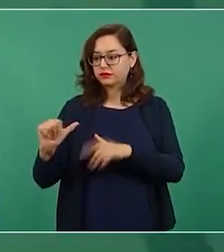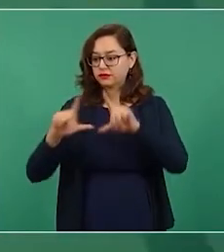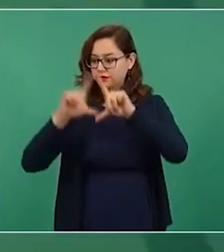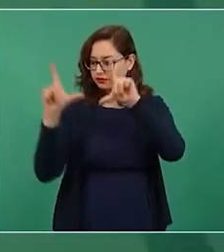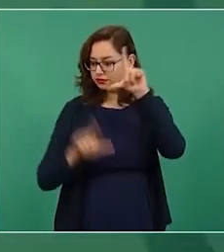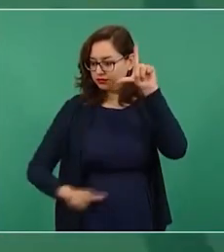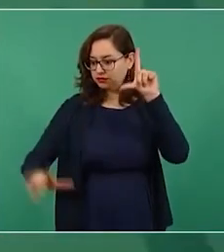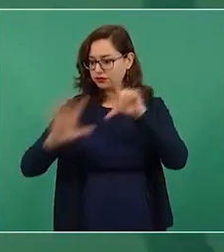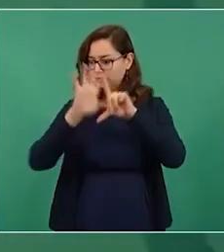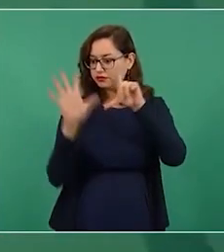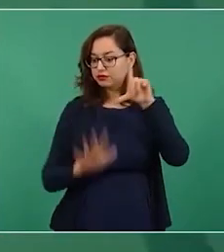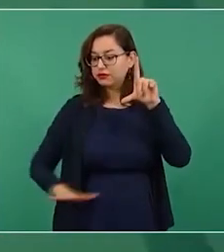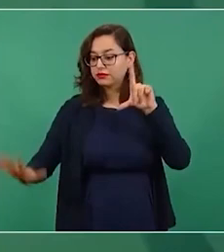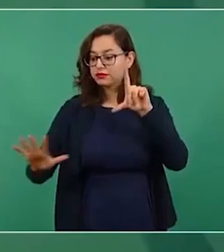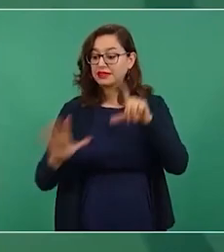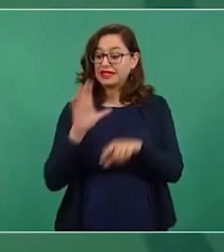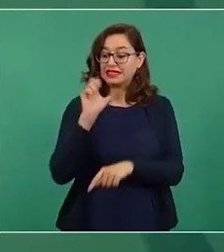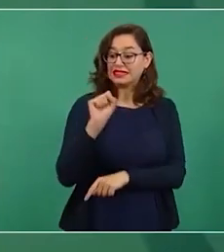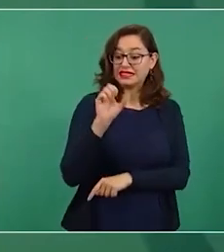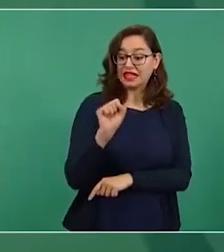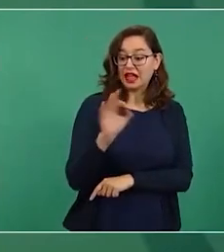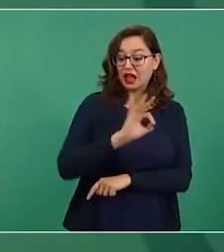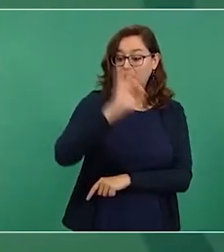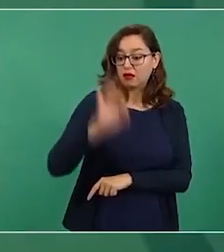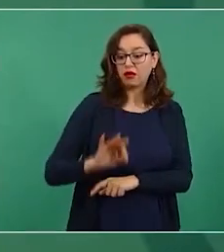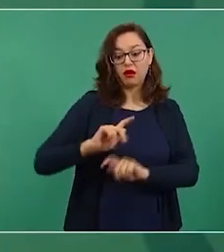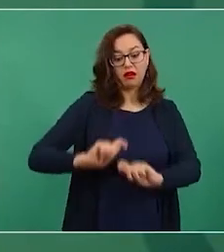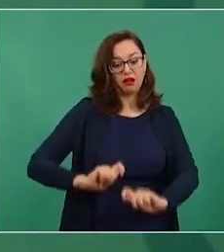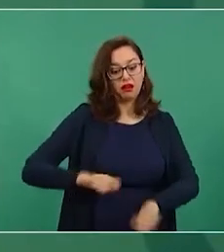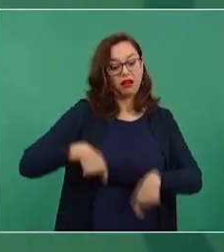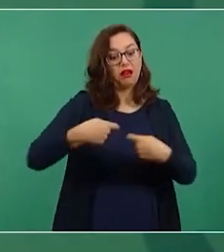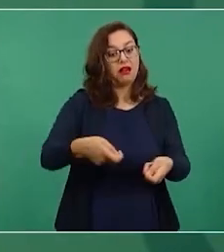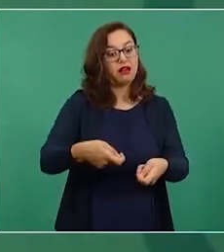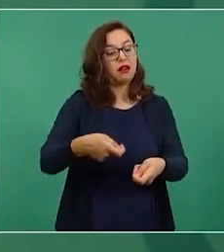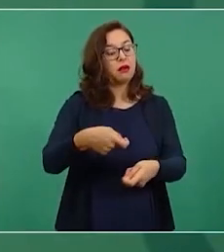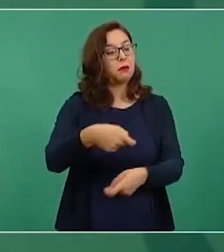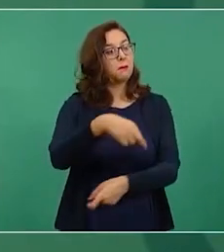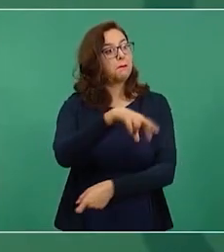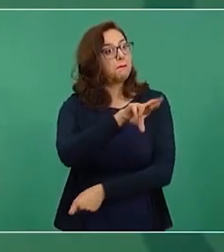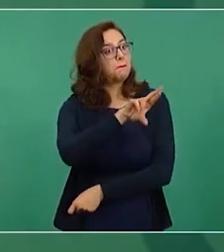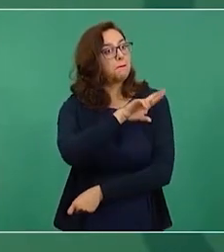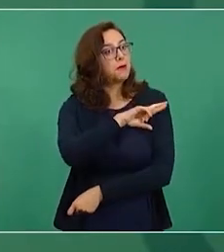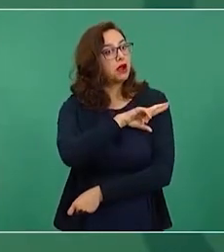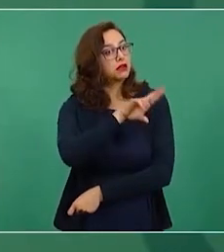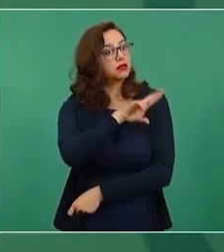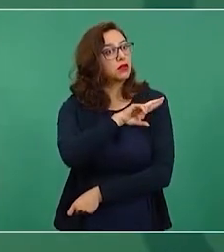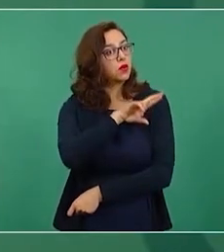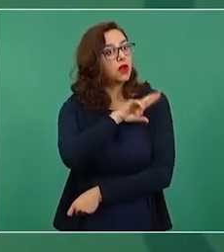de la superficie del territorio nacional.